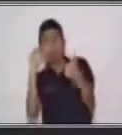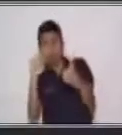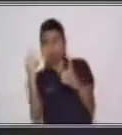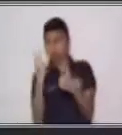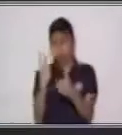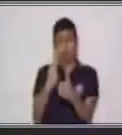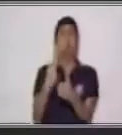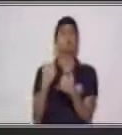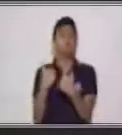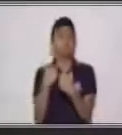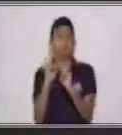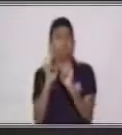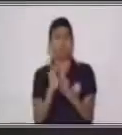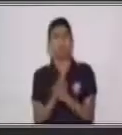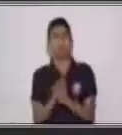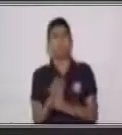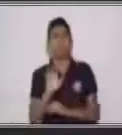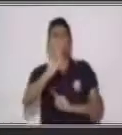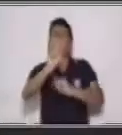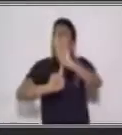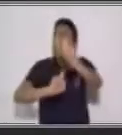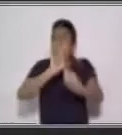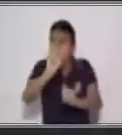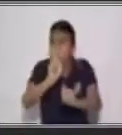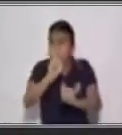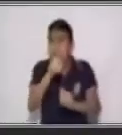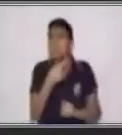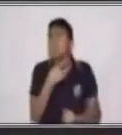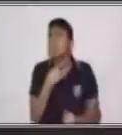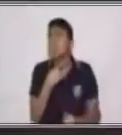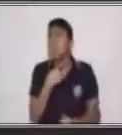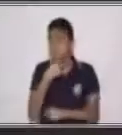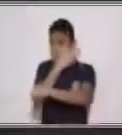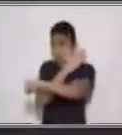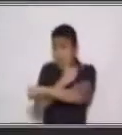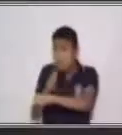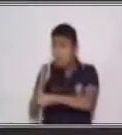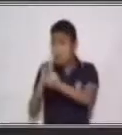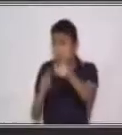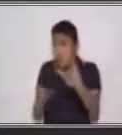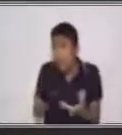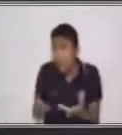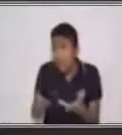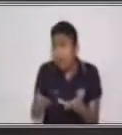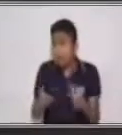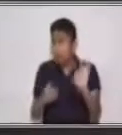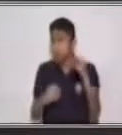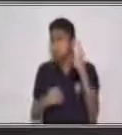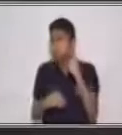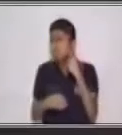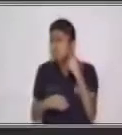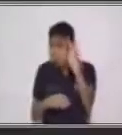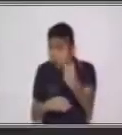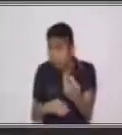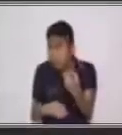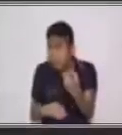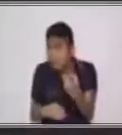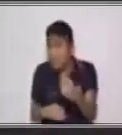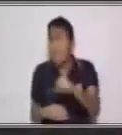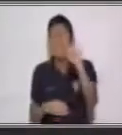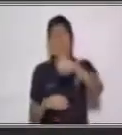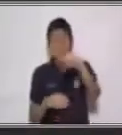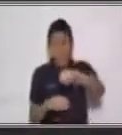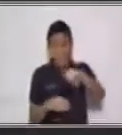ahora quiero hacerte una pregunta. ¿Te gustó la historia? ¿Más recio? ¡Ah!